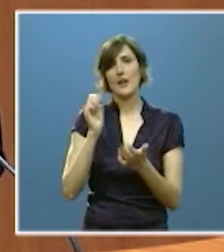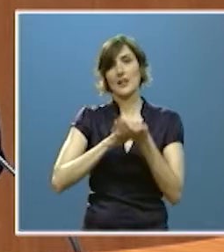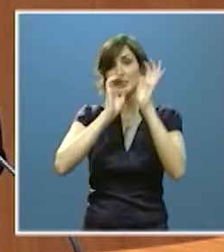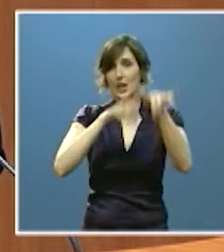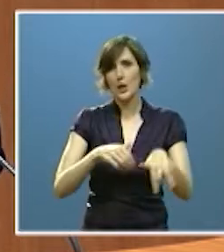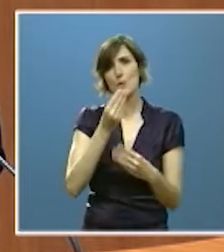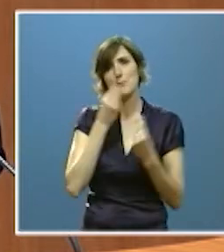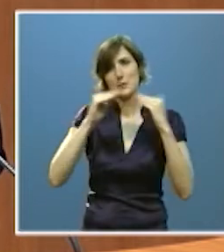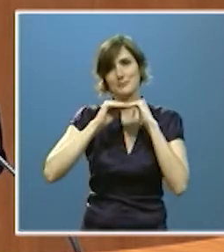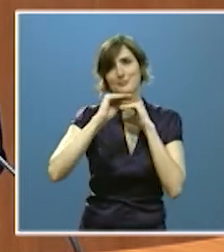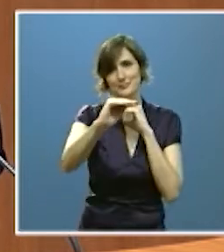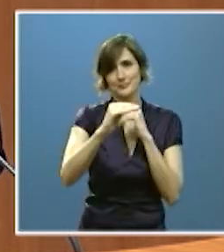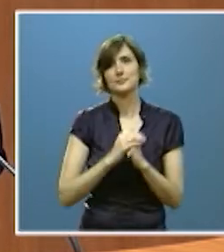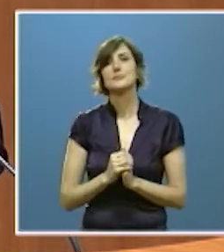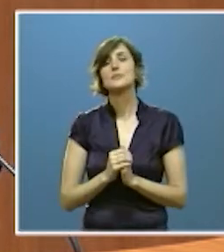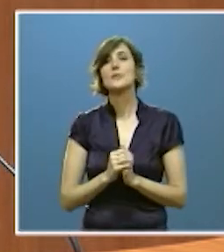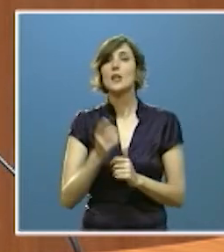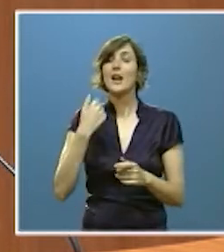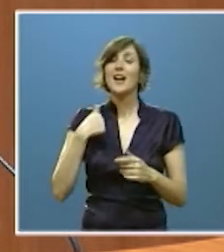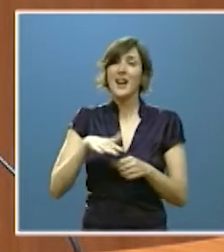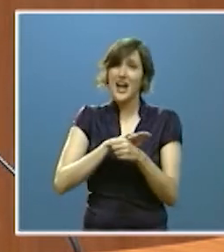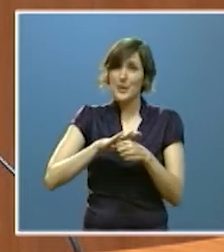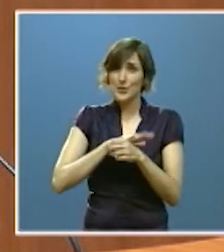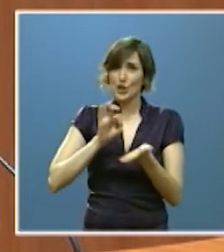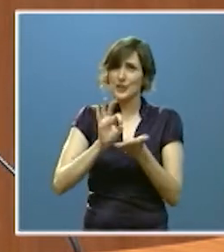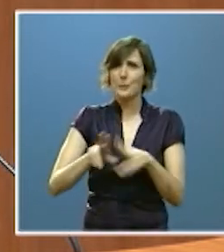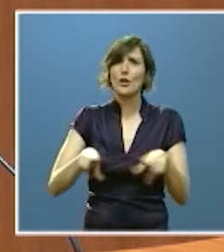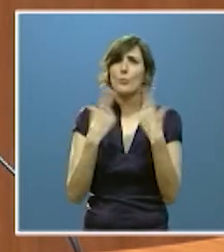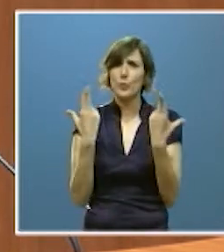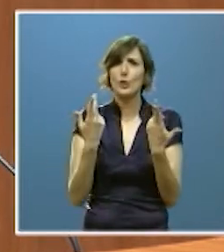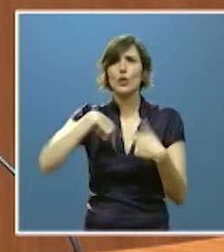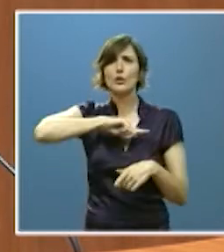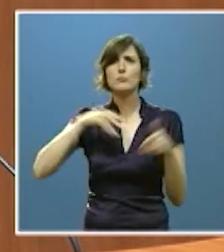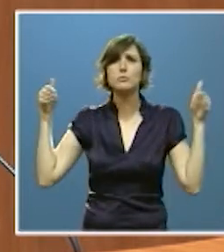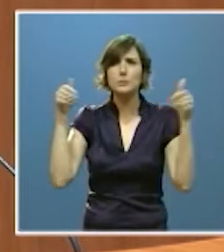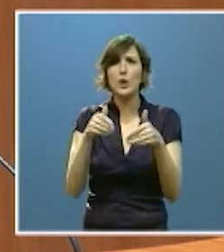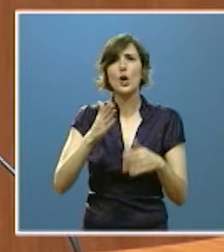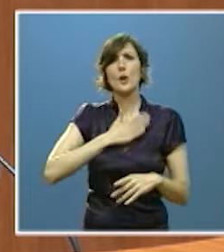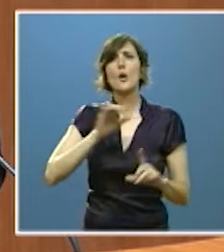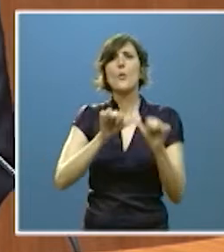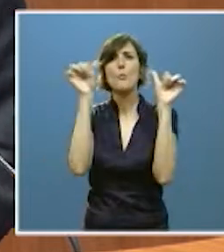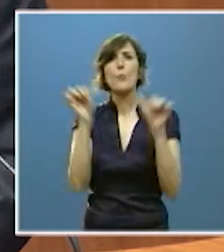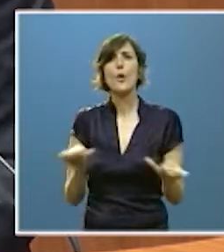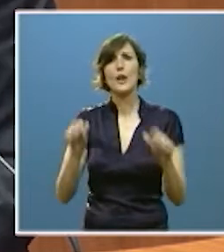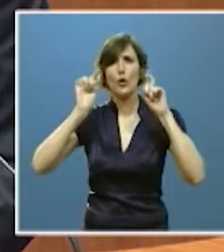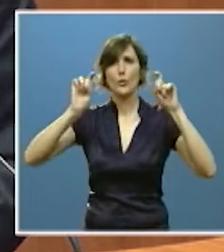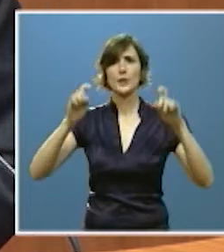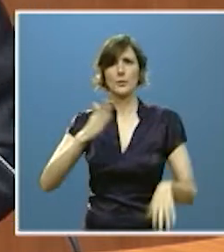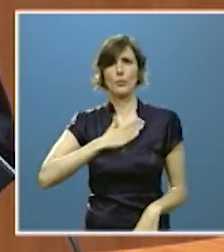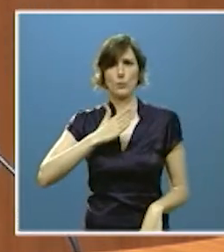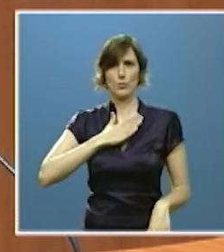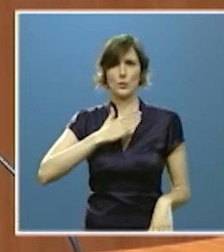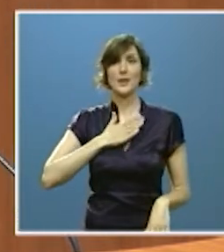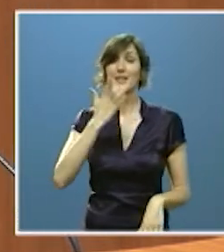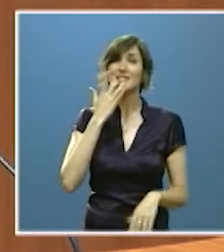la tercera cuestión a abordar en el ámbito de los servicios públicos es la que se refiere al modelo educativo propio de Castilla y León si la sanidad